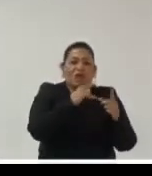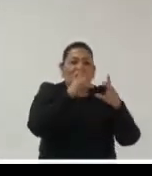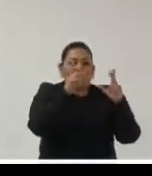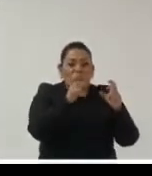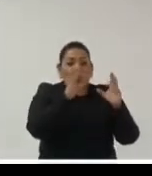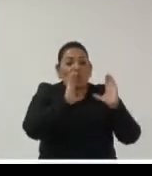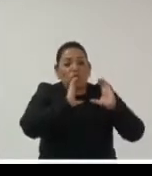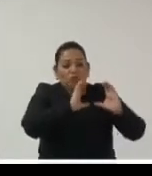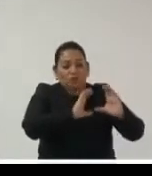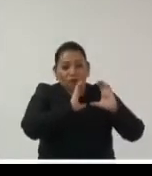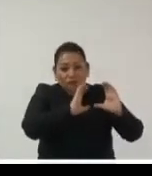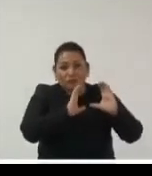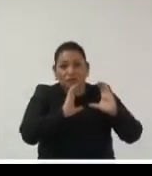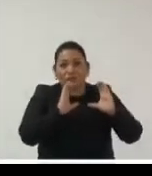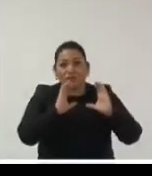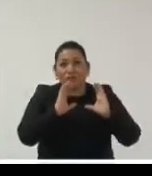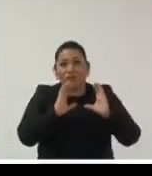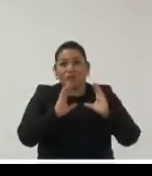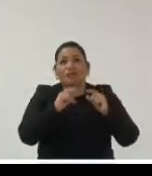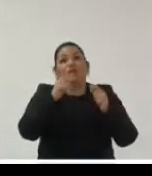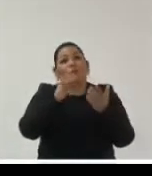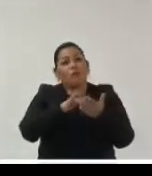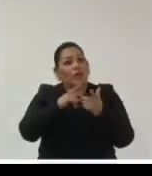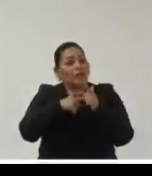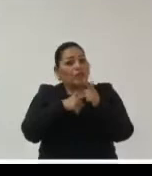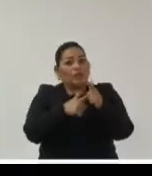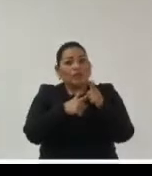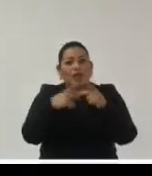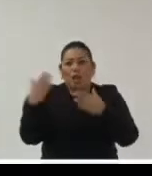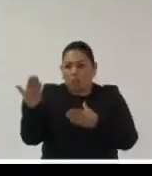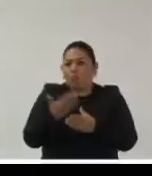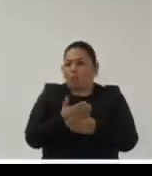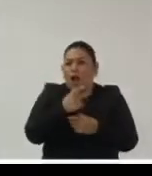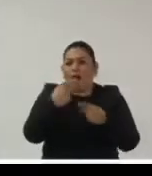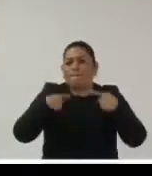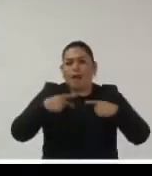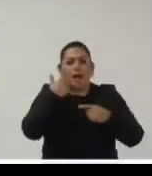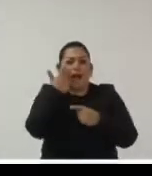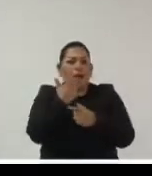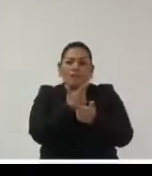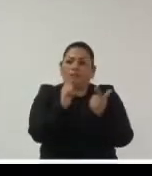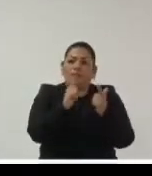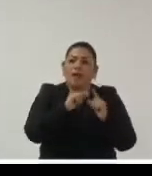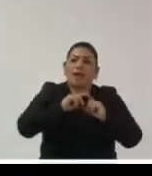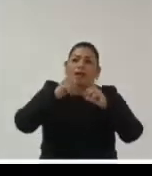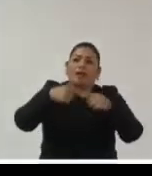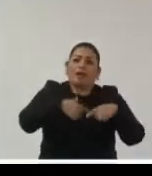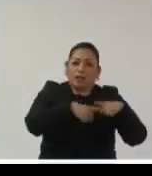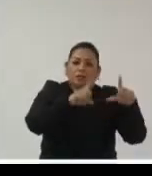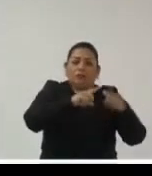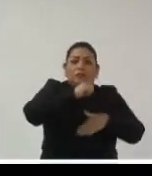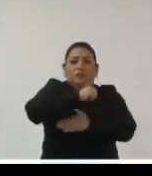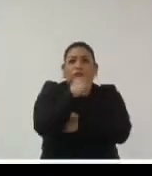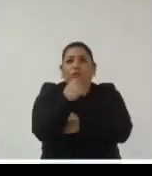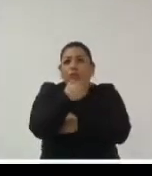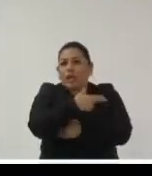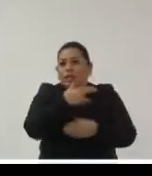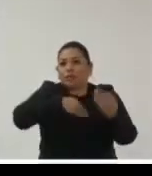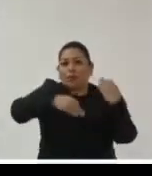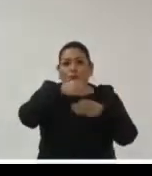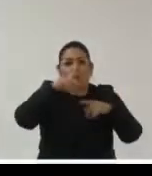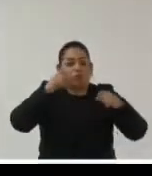protección a garantizar el derecho a los ciudadanos a acceder a la información a conservar la evidencia de lo que hacen las